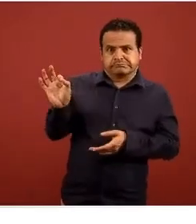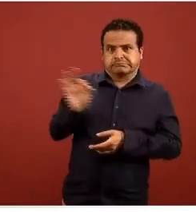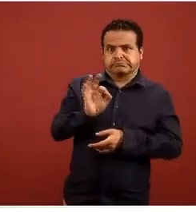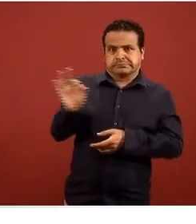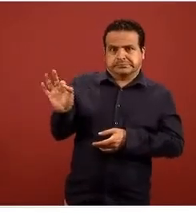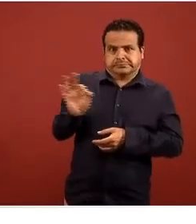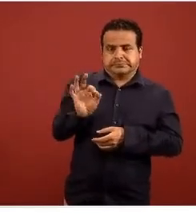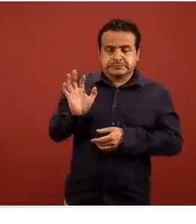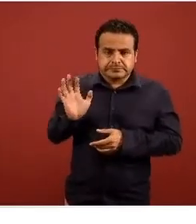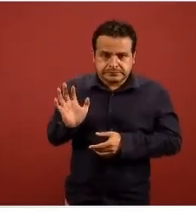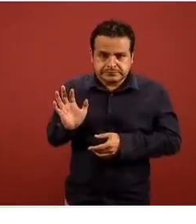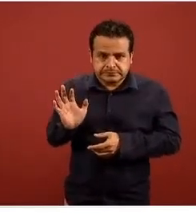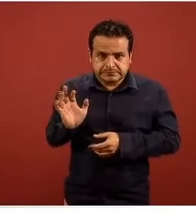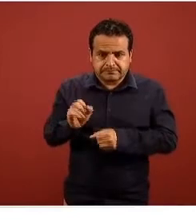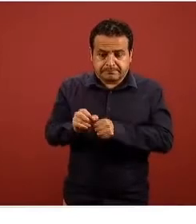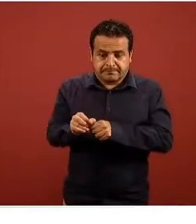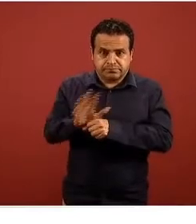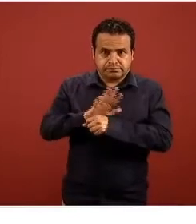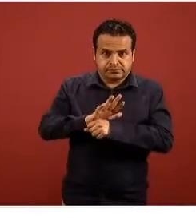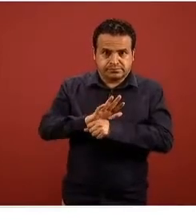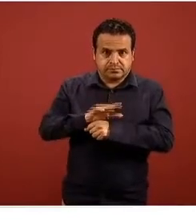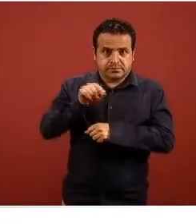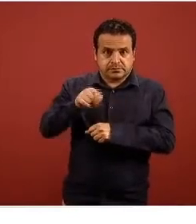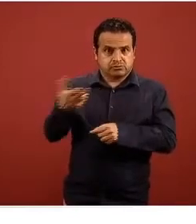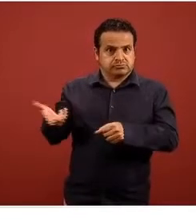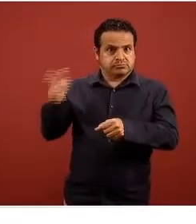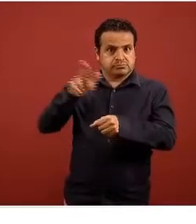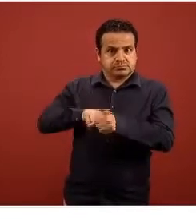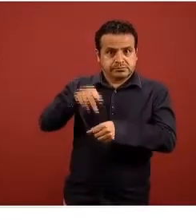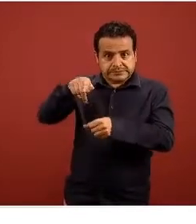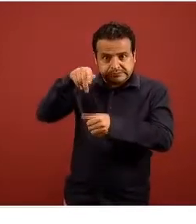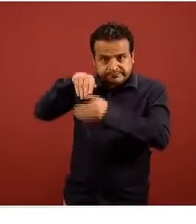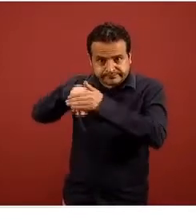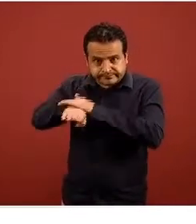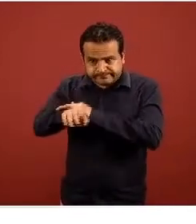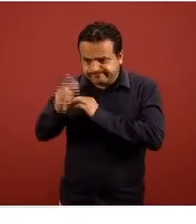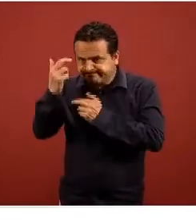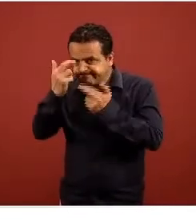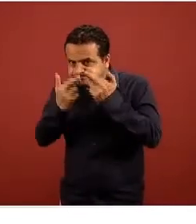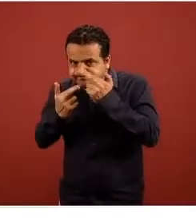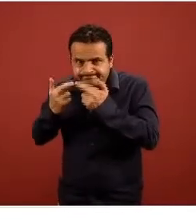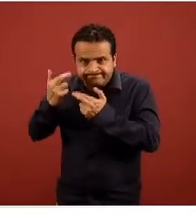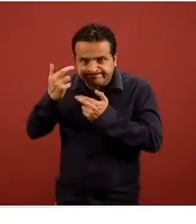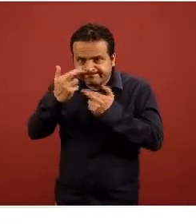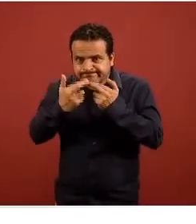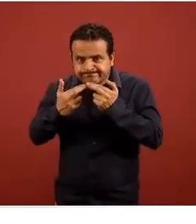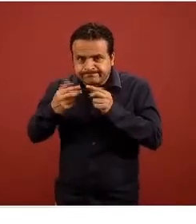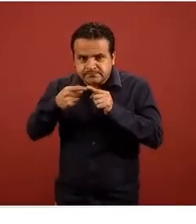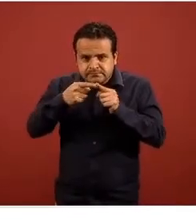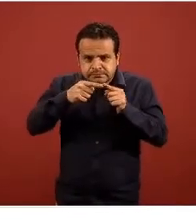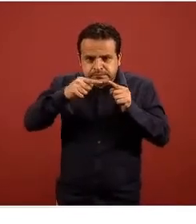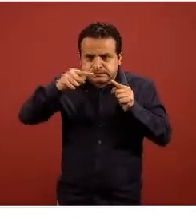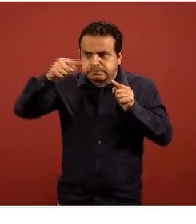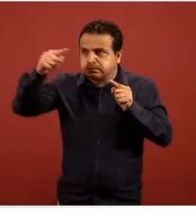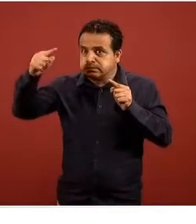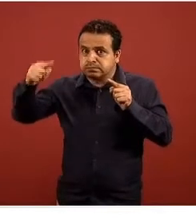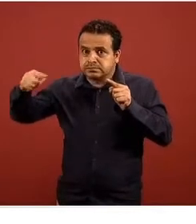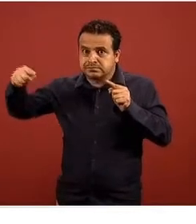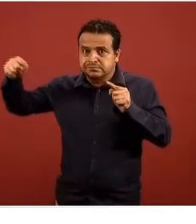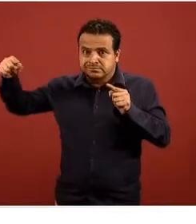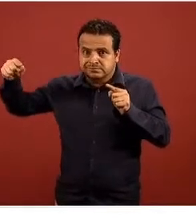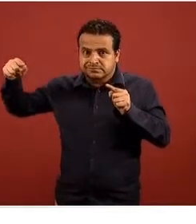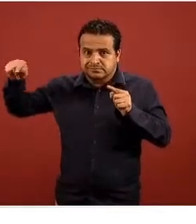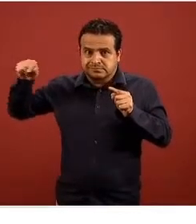sospechoso e ingresó a un protocolo de estudio por eso es la curva que vemos más elevada y es la que